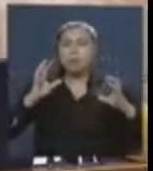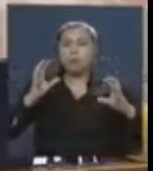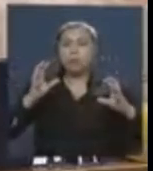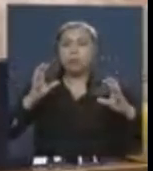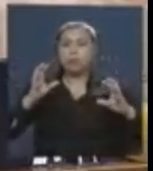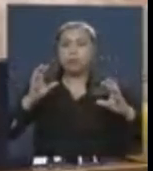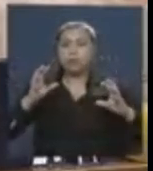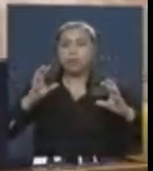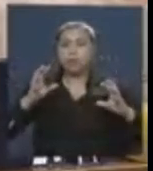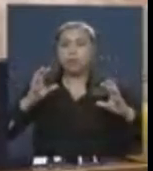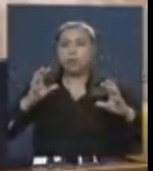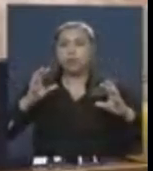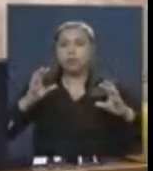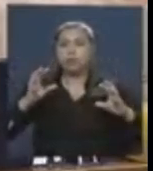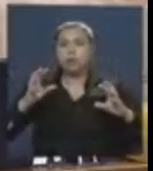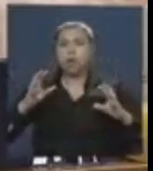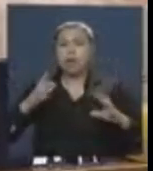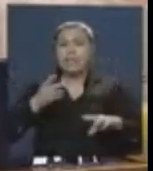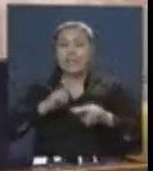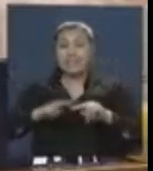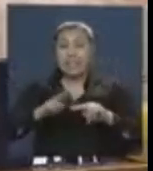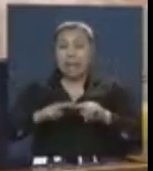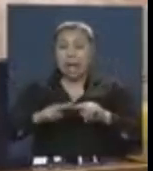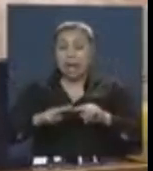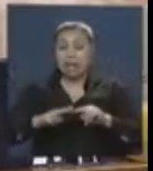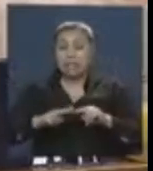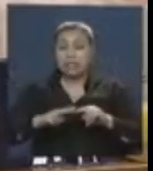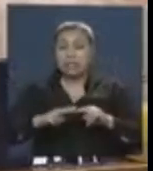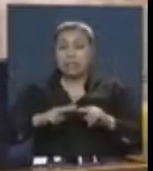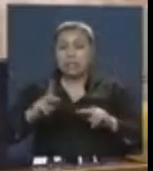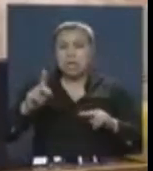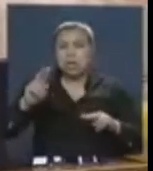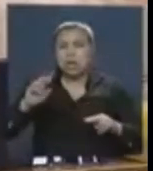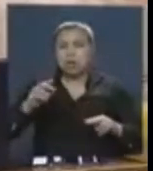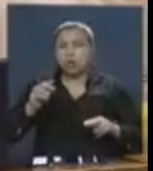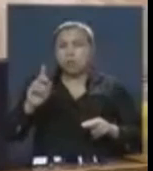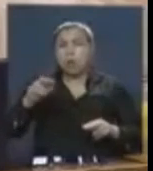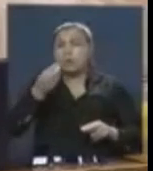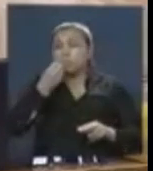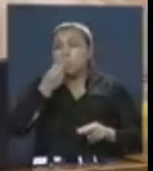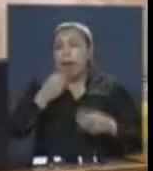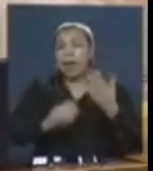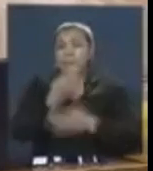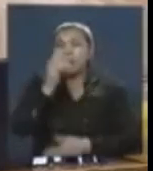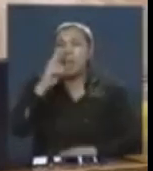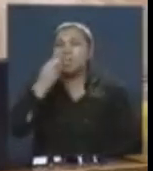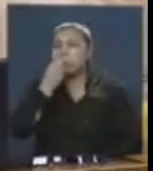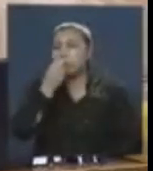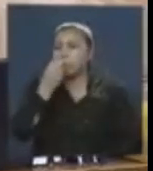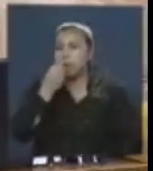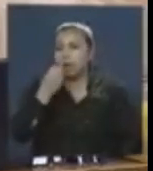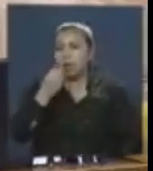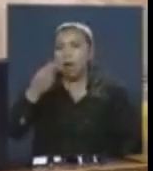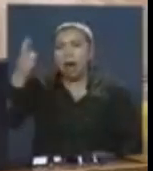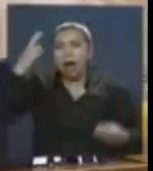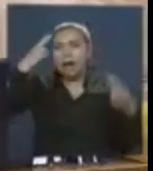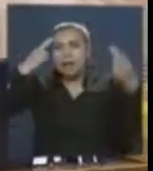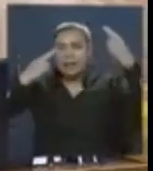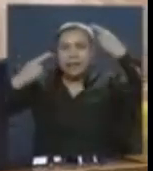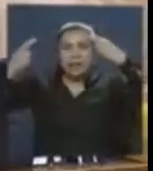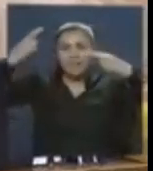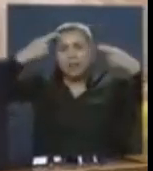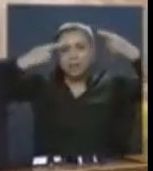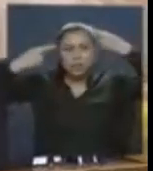se inicia un periodo de ayuno, reflexión y crecimiento espiritual. Se